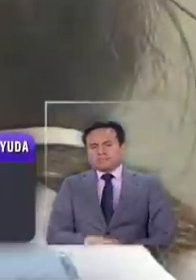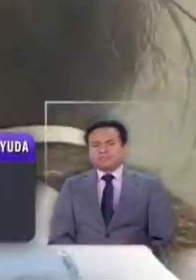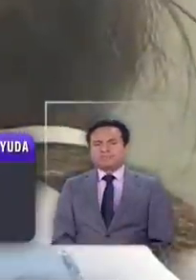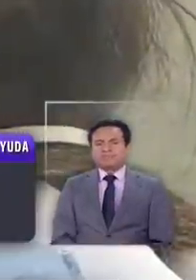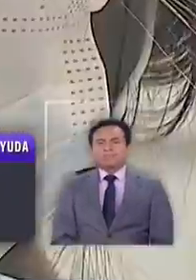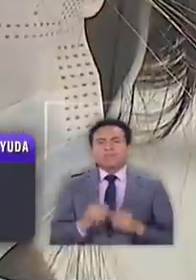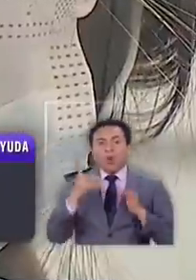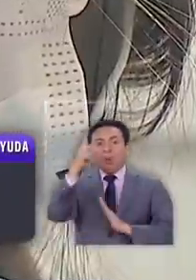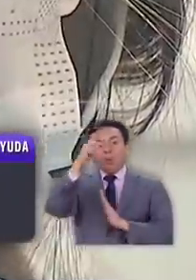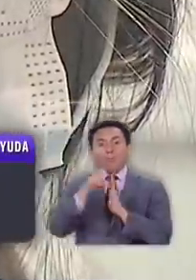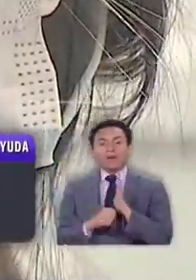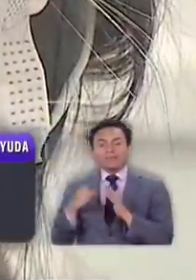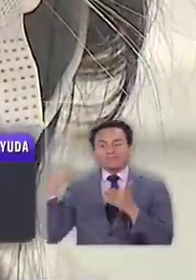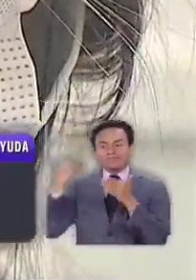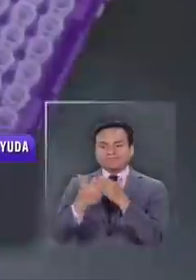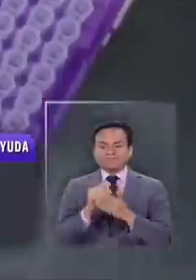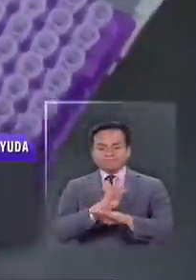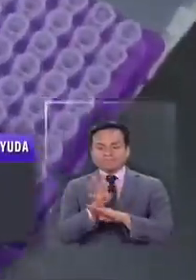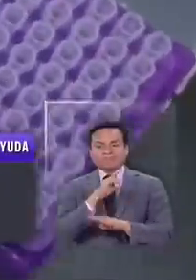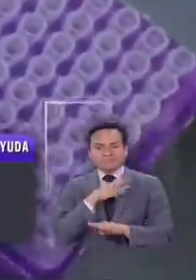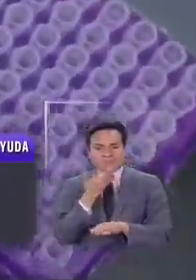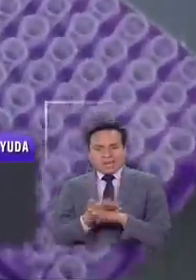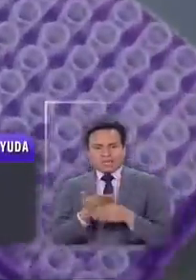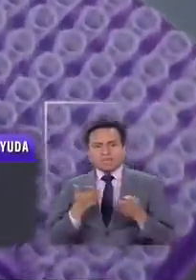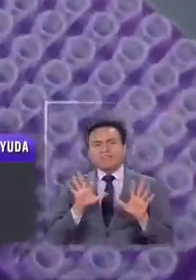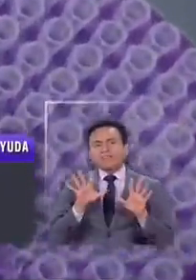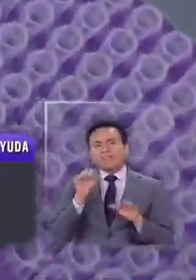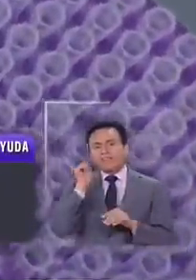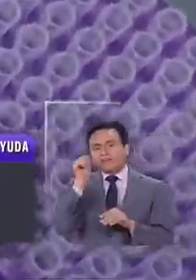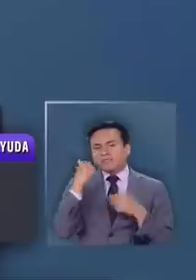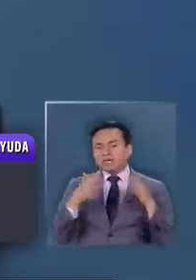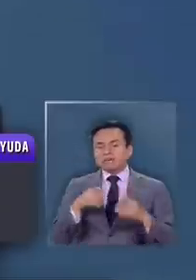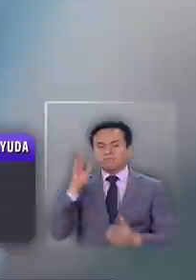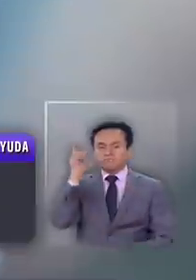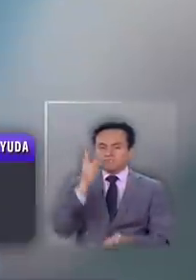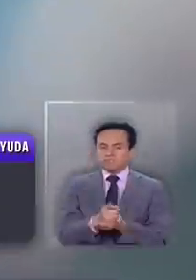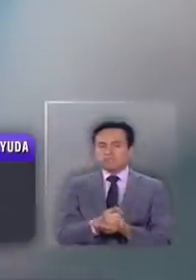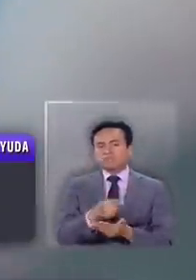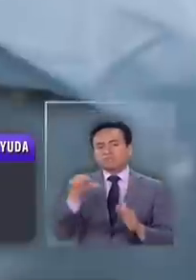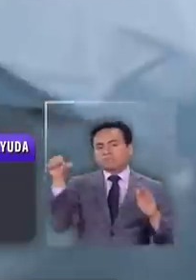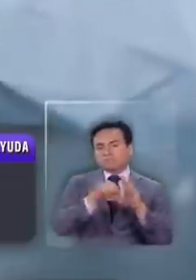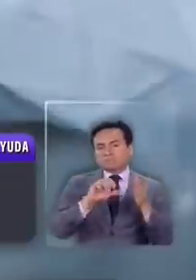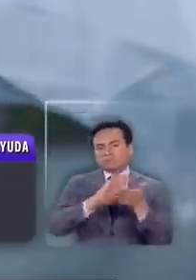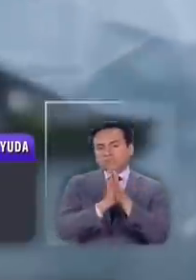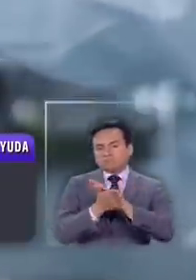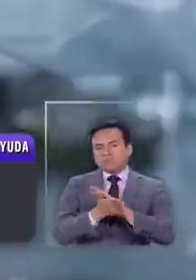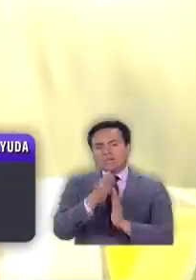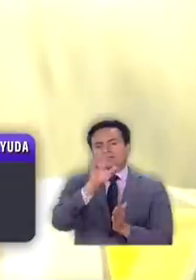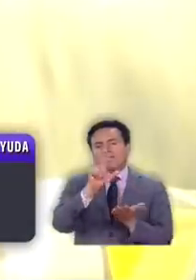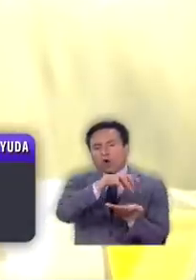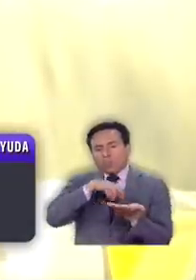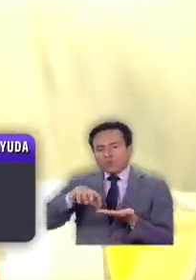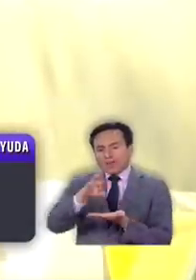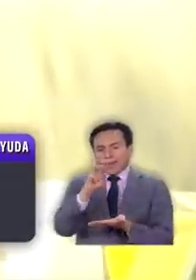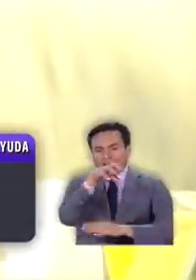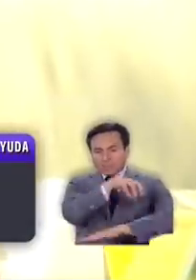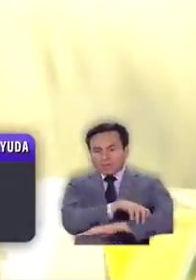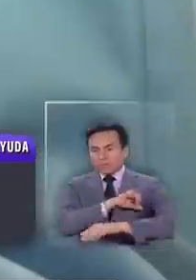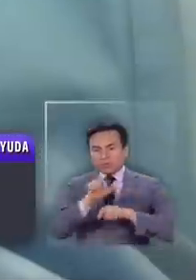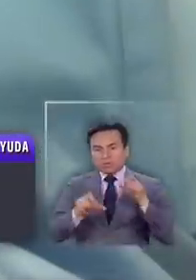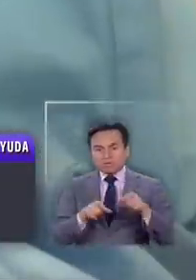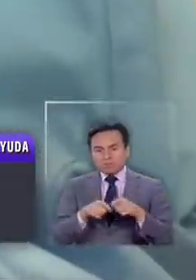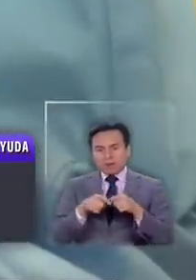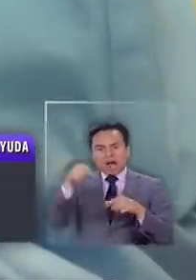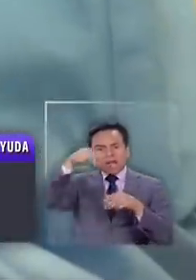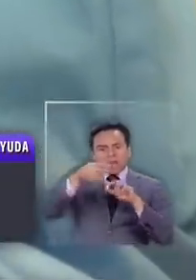Ha pasado un mes desde que el coronavirus se instaló en Chile. Más de 10 días desde que se decretó cuarentena para 7 comunas de la región metropolitana y con esto comenzaron a